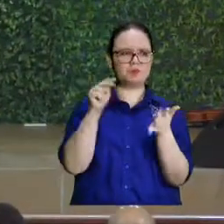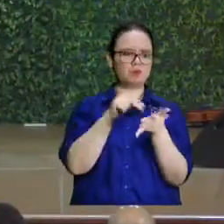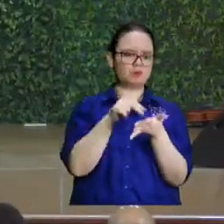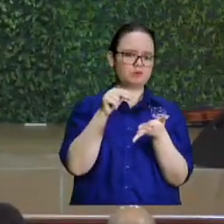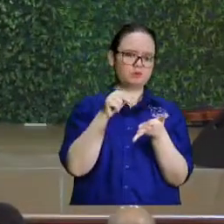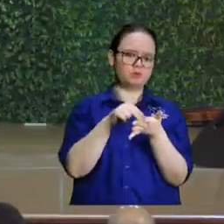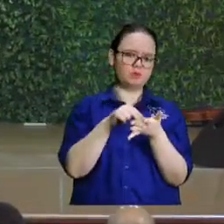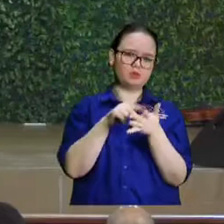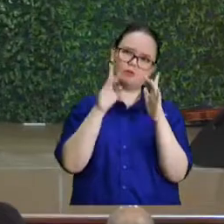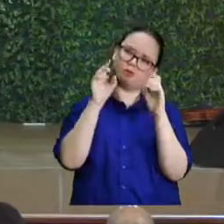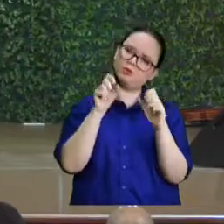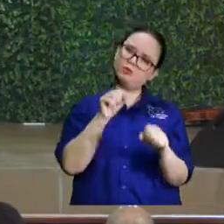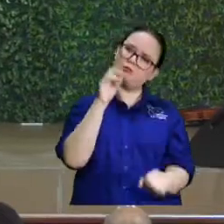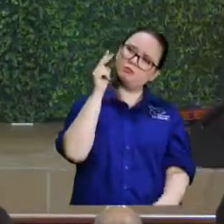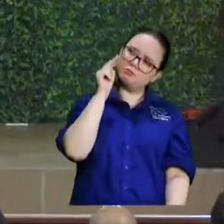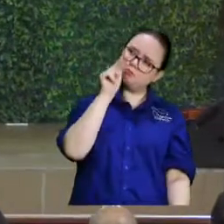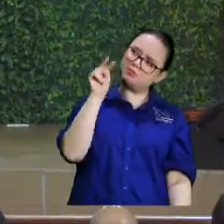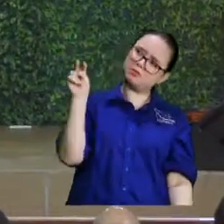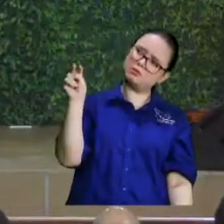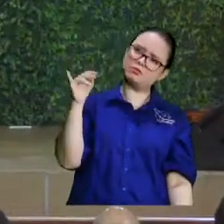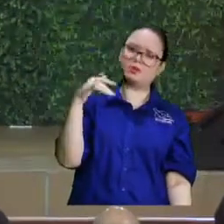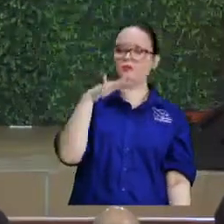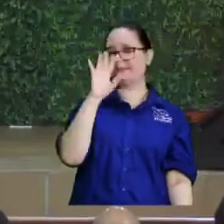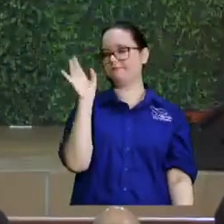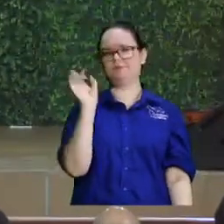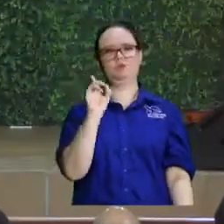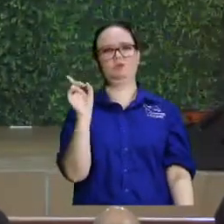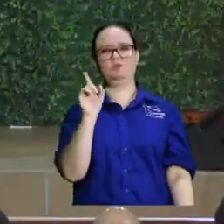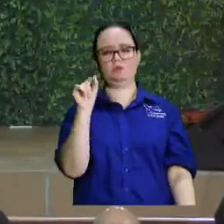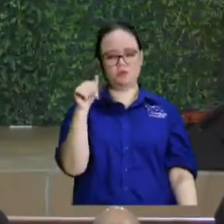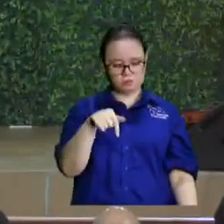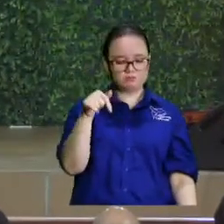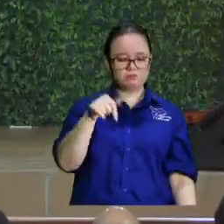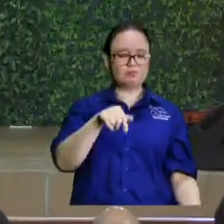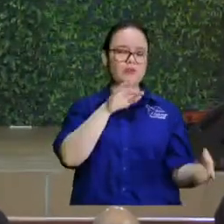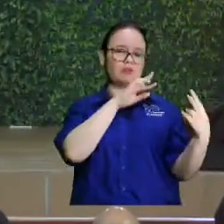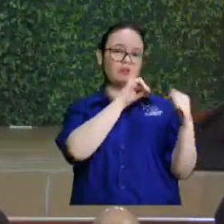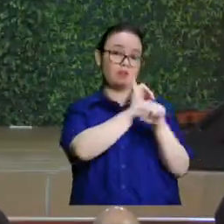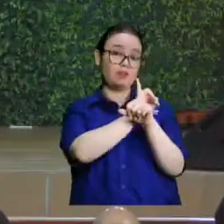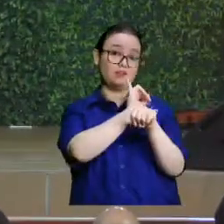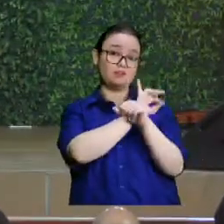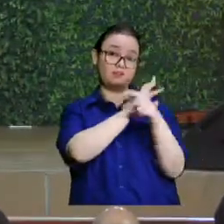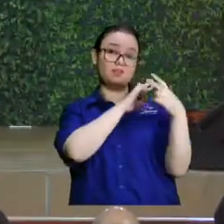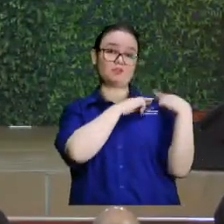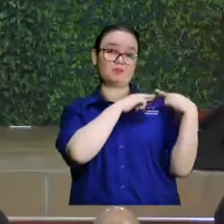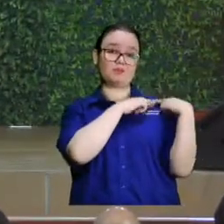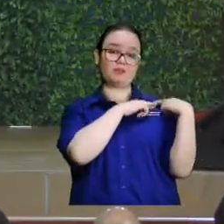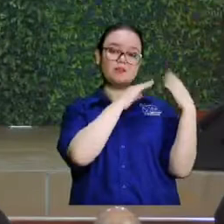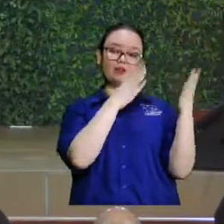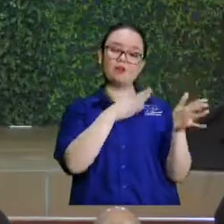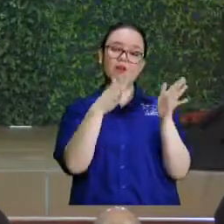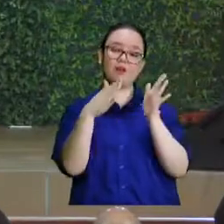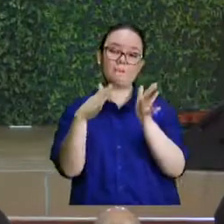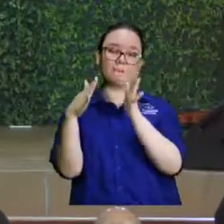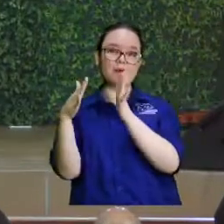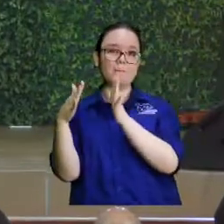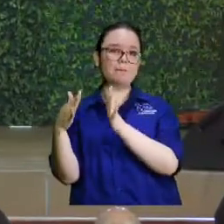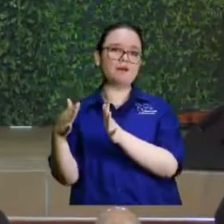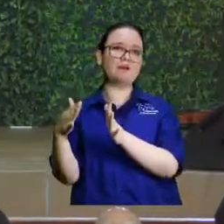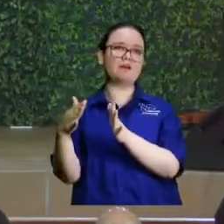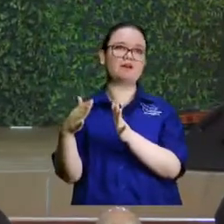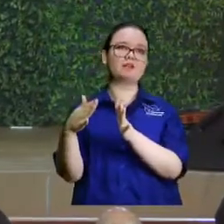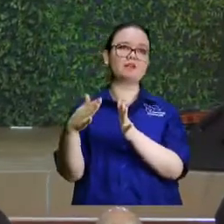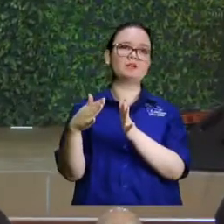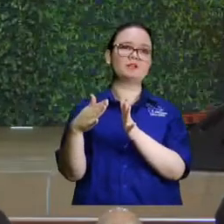podríamos ir a dar un colazo por alguna. No, esta es nuestra responsabilidad. Preparar a la novia, porque qué tal que el Señor